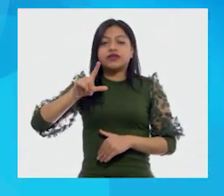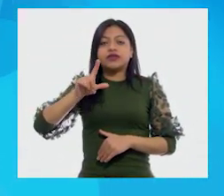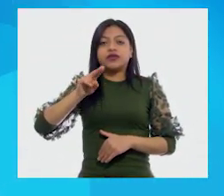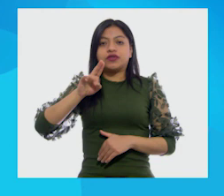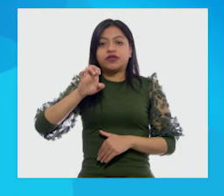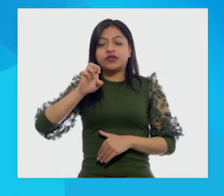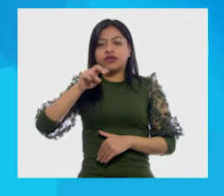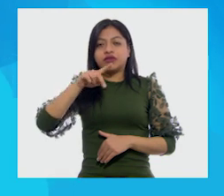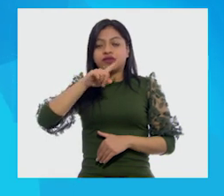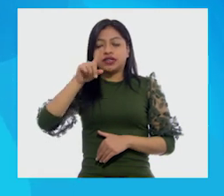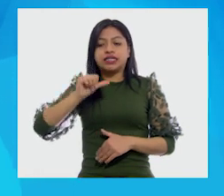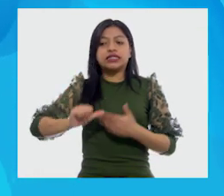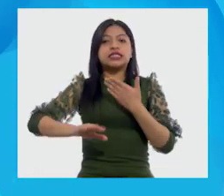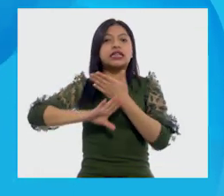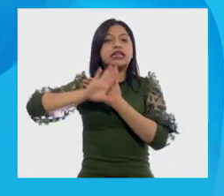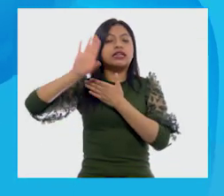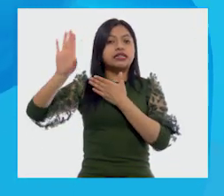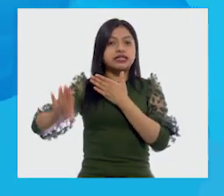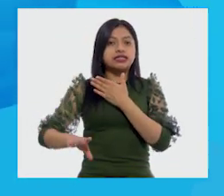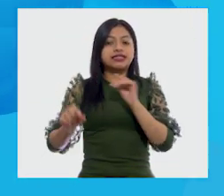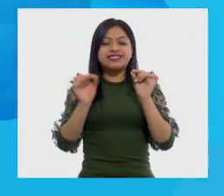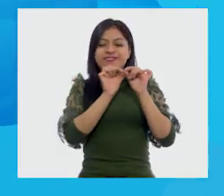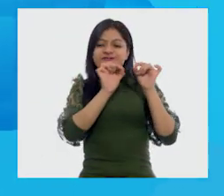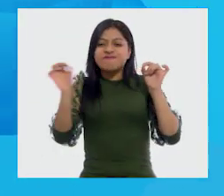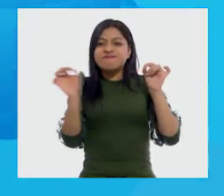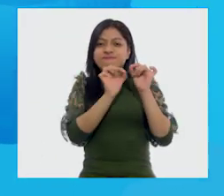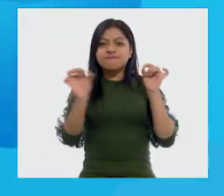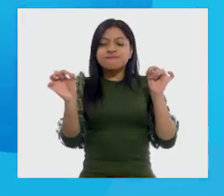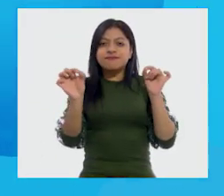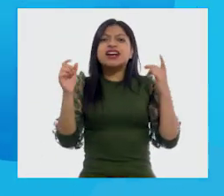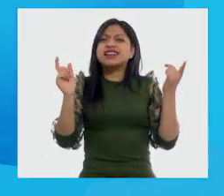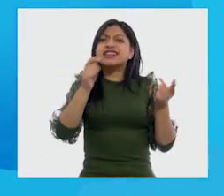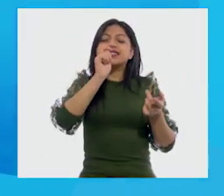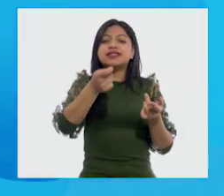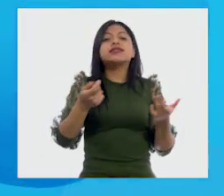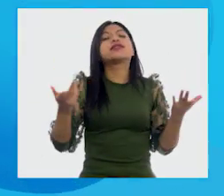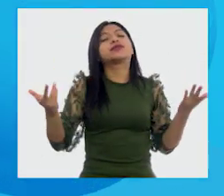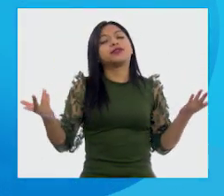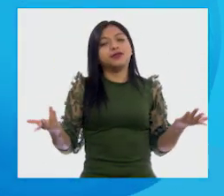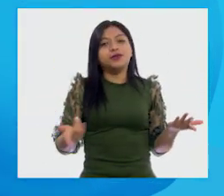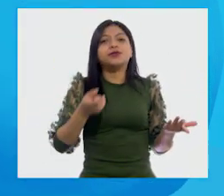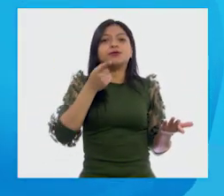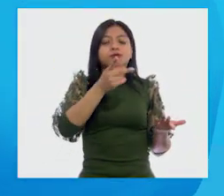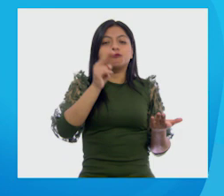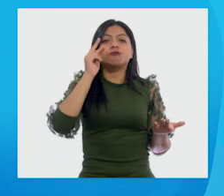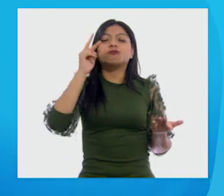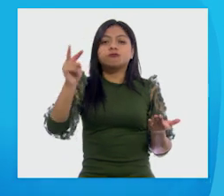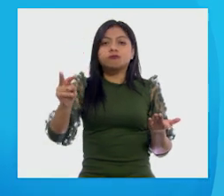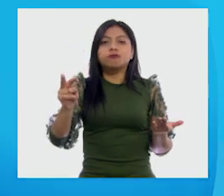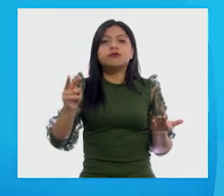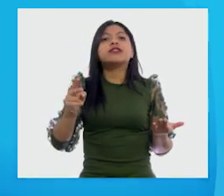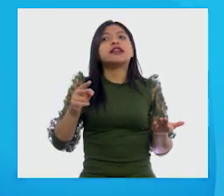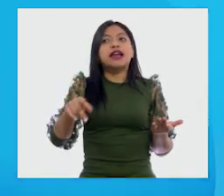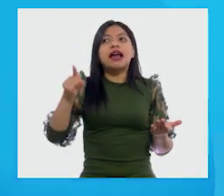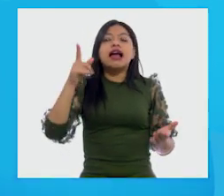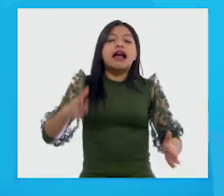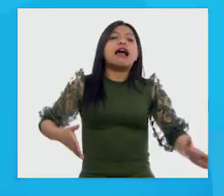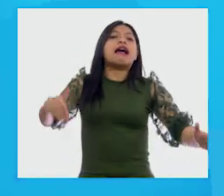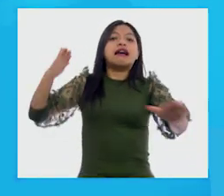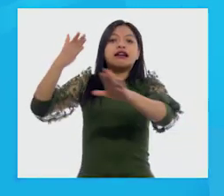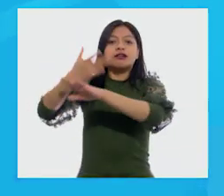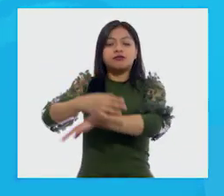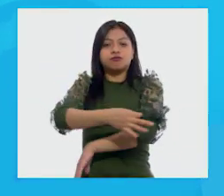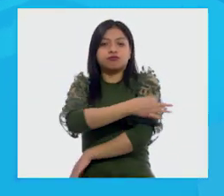es. Y luego, esto, ¿qué nos invita? Claro, a que vayamos a vacunarnos.